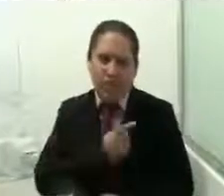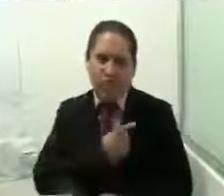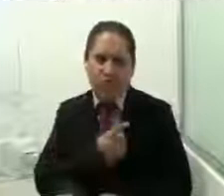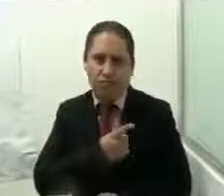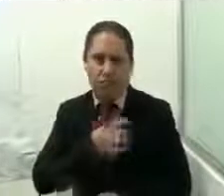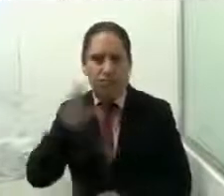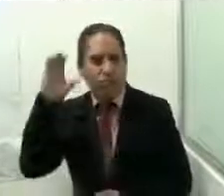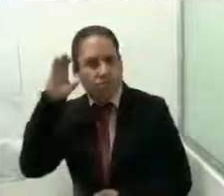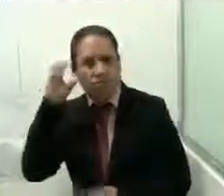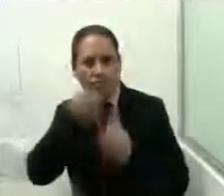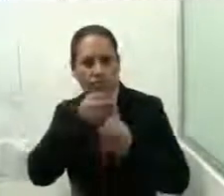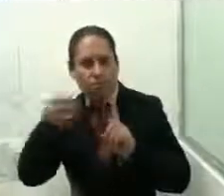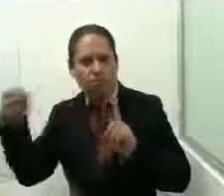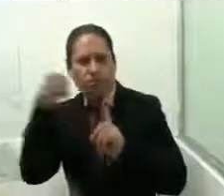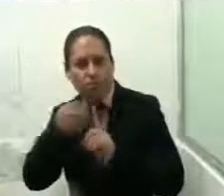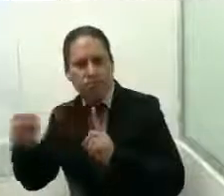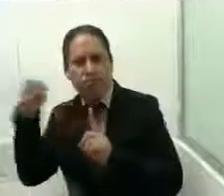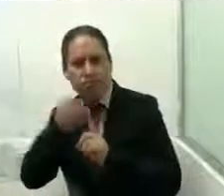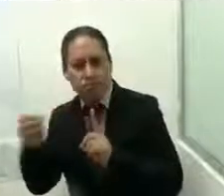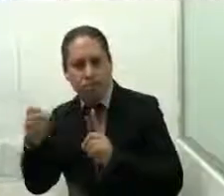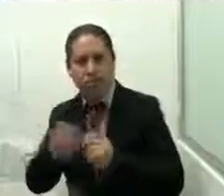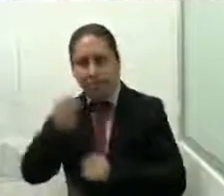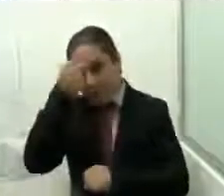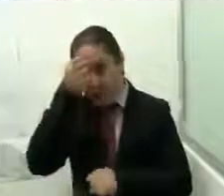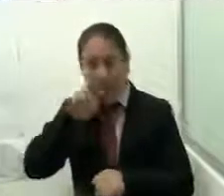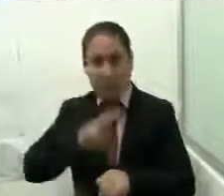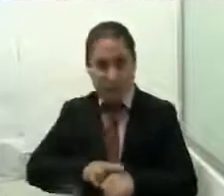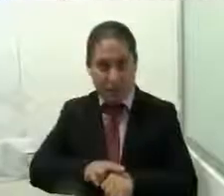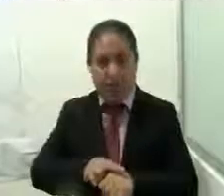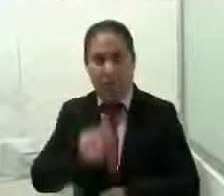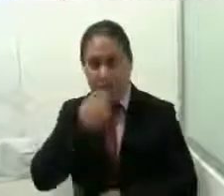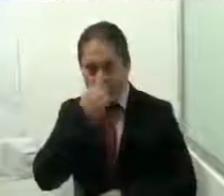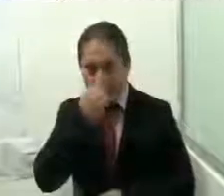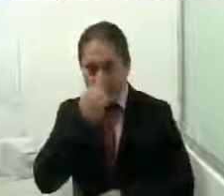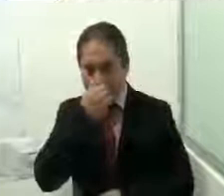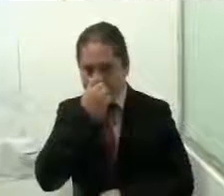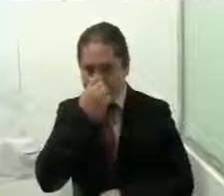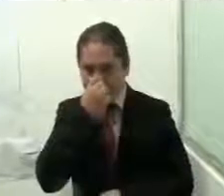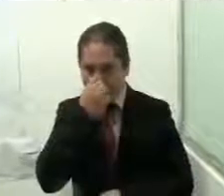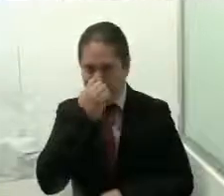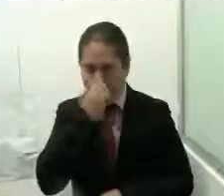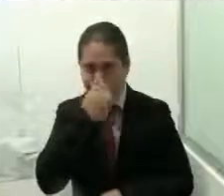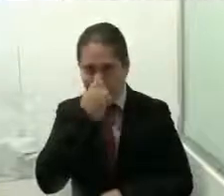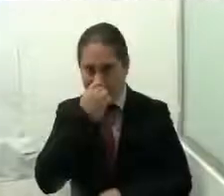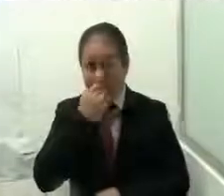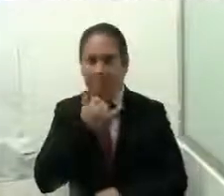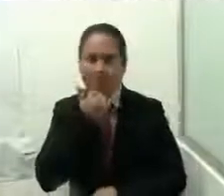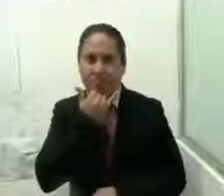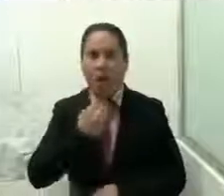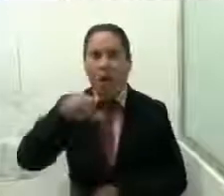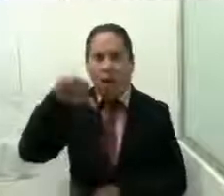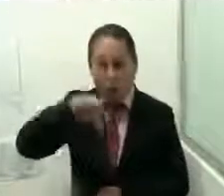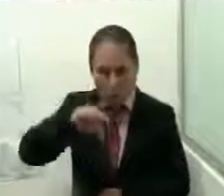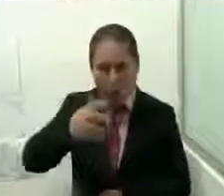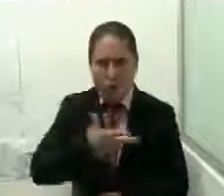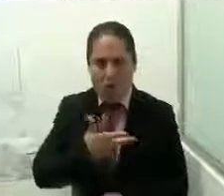escuchado todo esto es una secretaría que hoy tiene a su cargo que